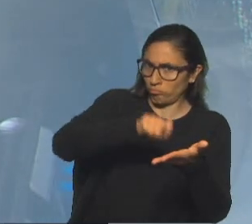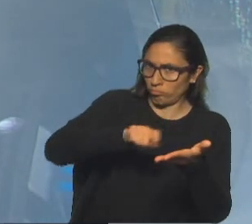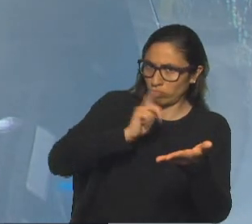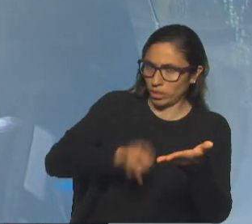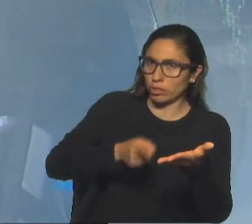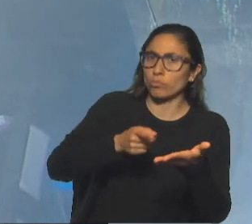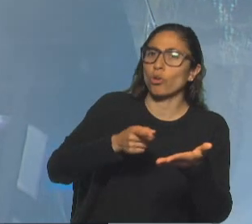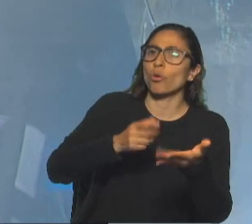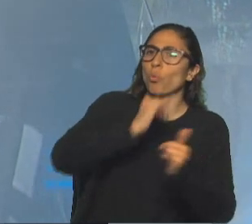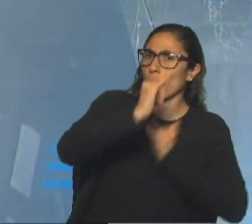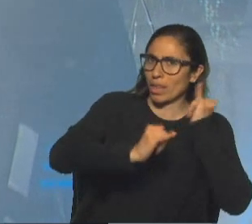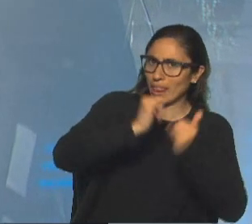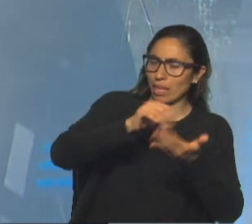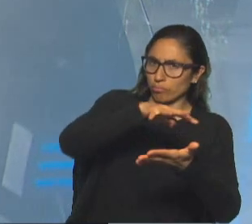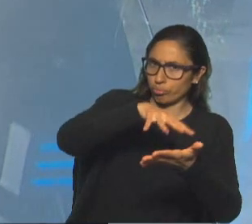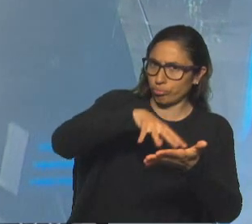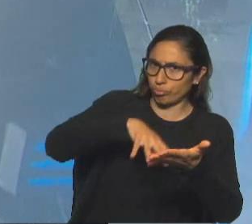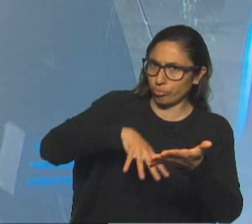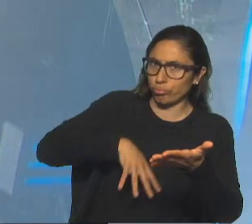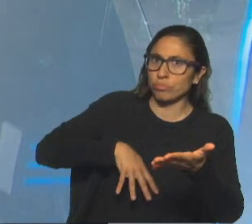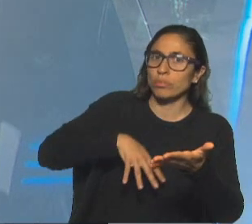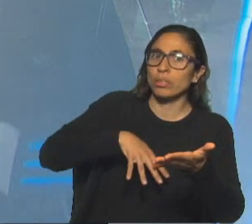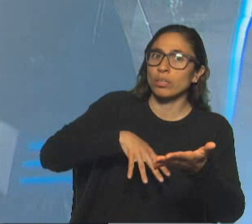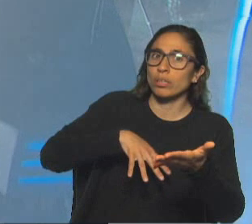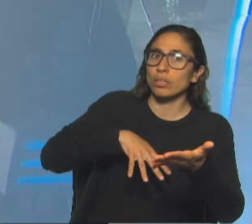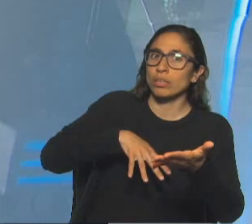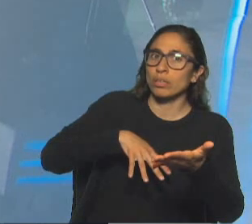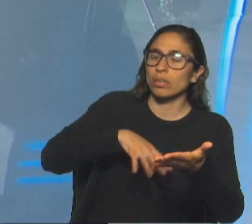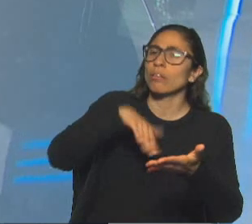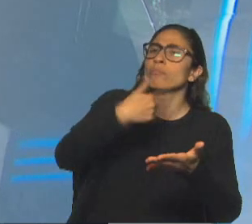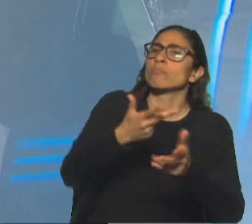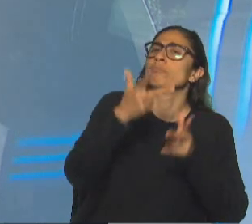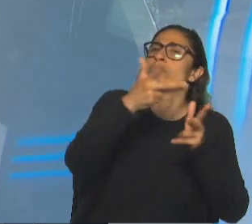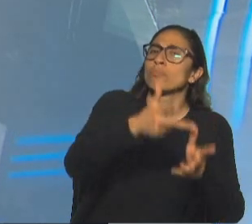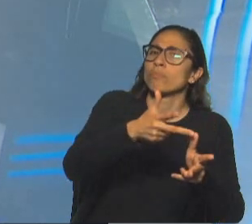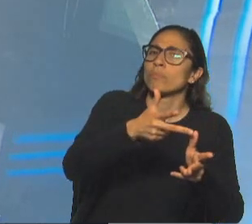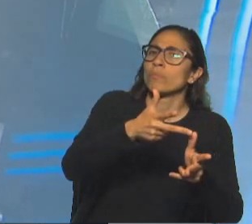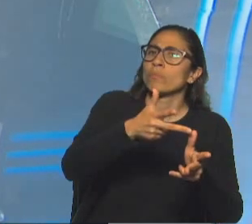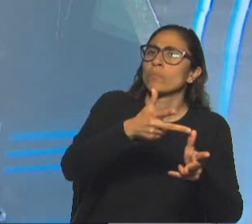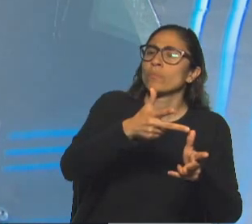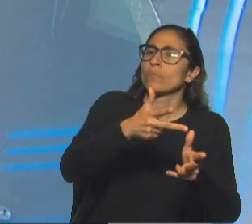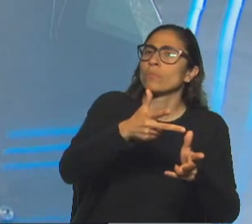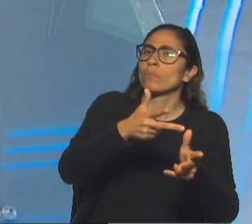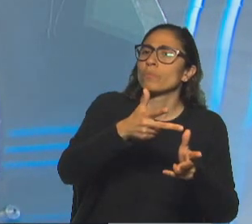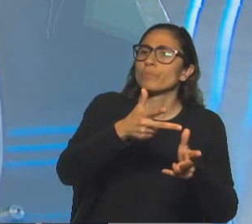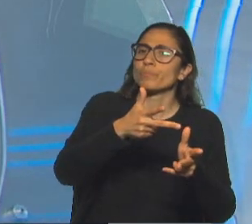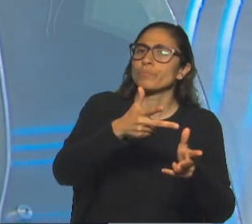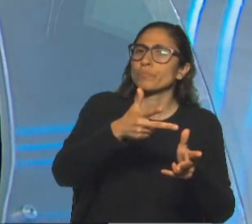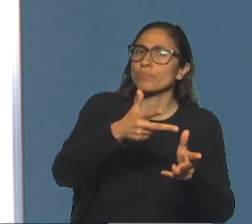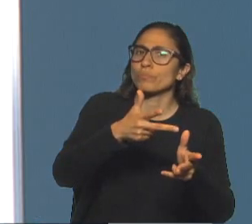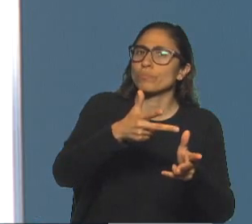y a partir de eso reanuda el camino para decir que no hay posibilidades de que sean